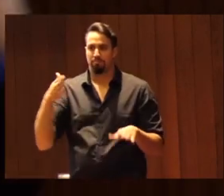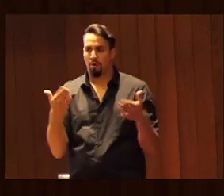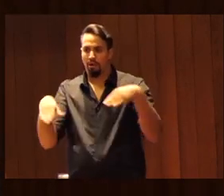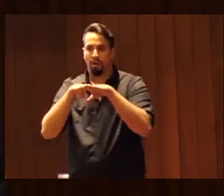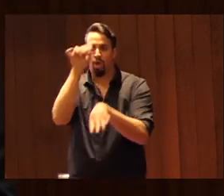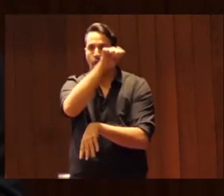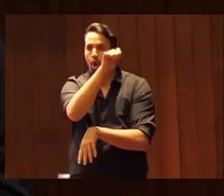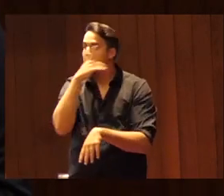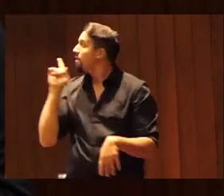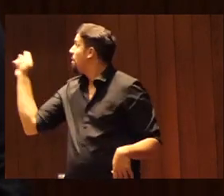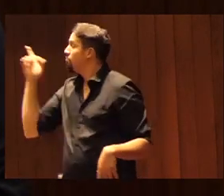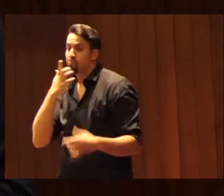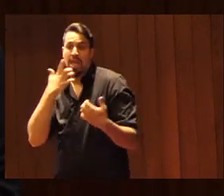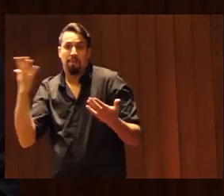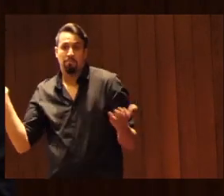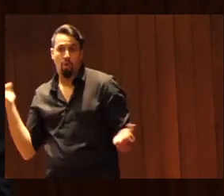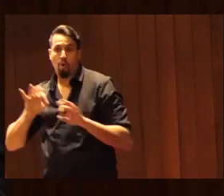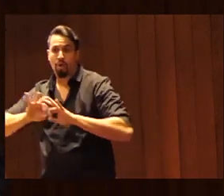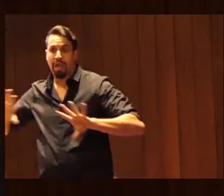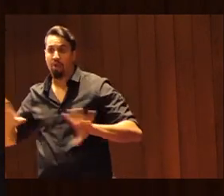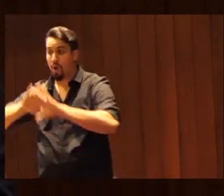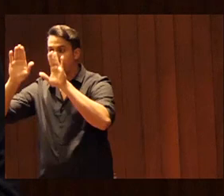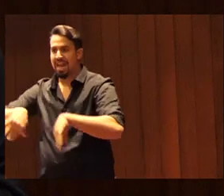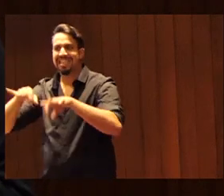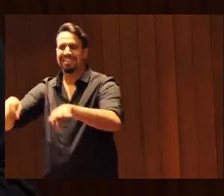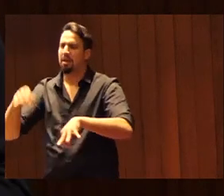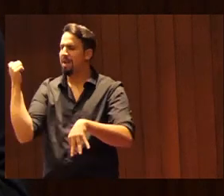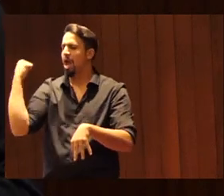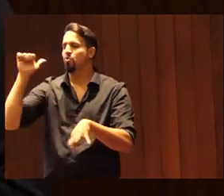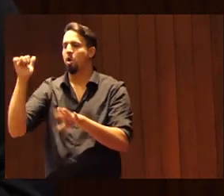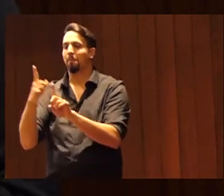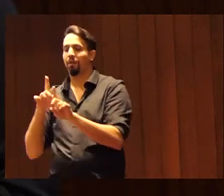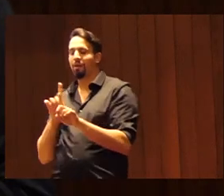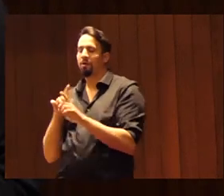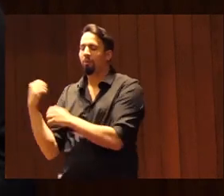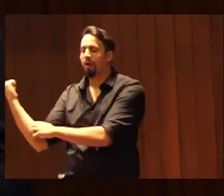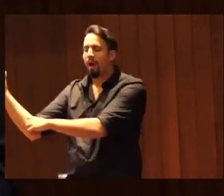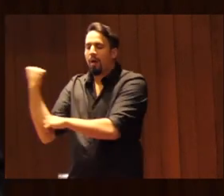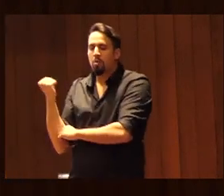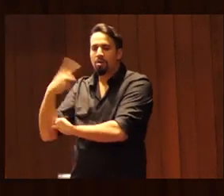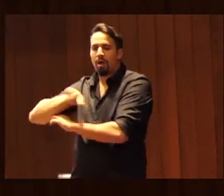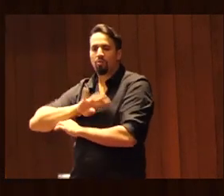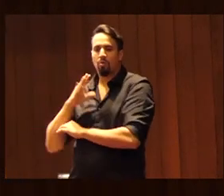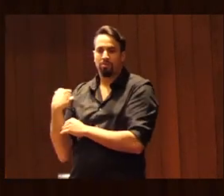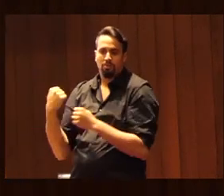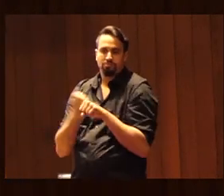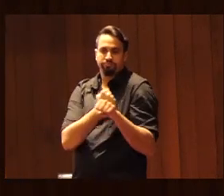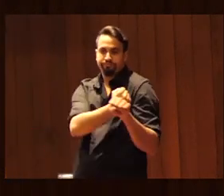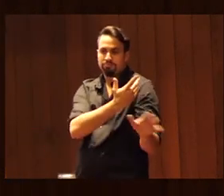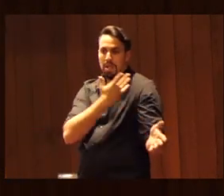Y esto es un ejemplo de eso. Al final, detrás tiene que haber un hombre que nos pueda apoyar en nuestro camino para que podamos obtener